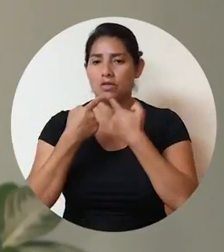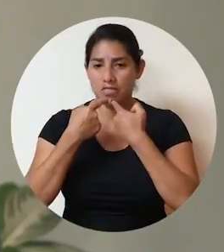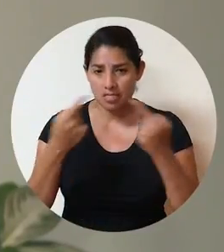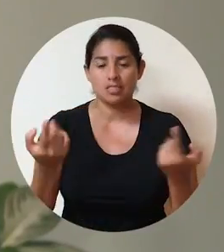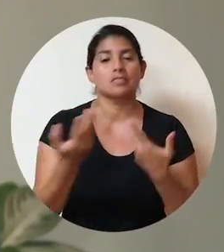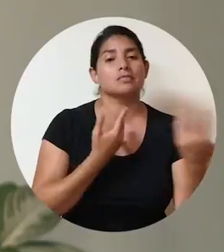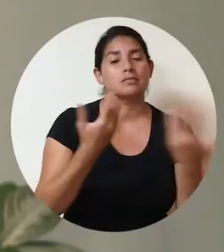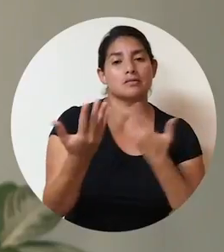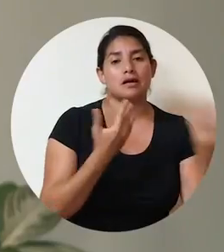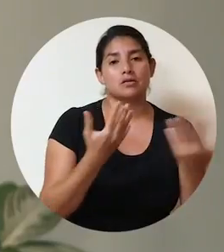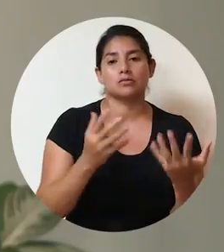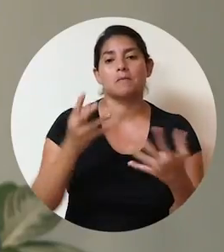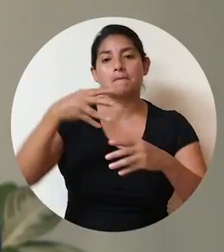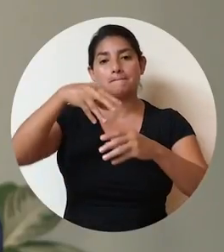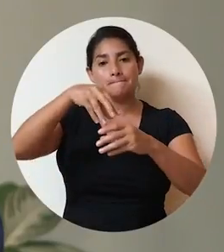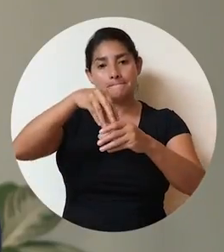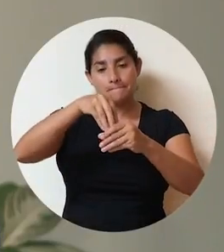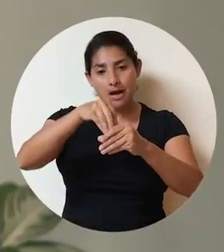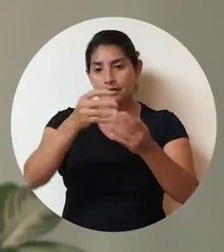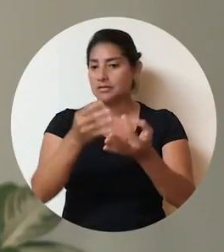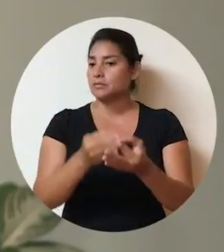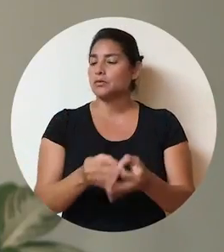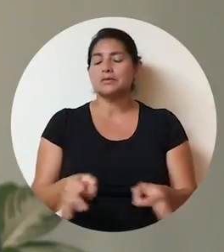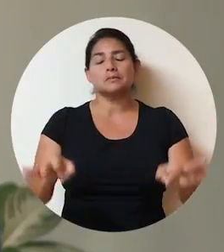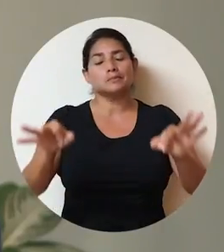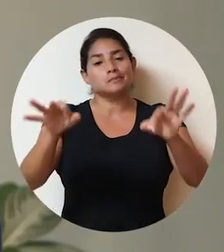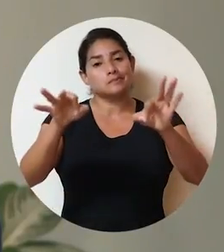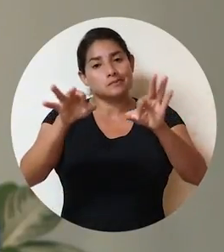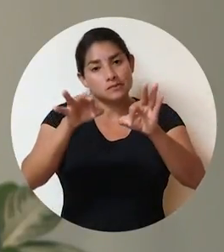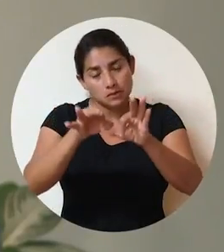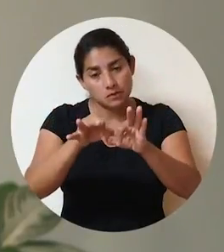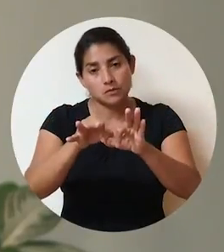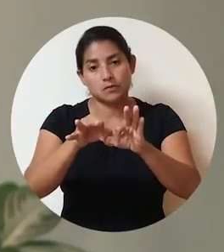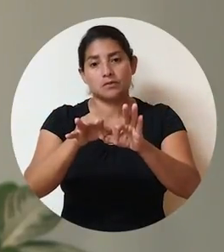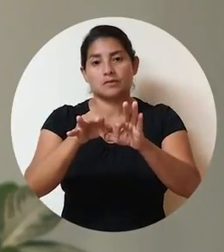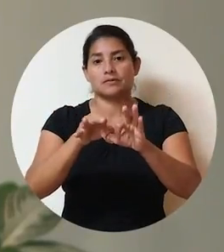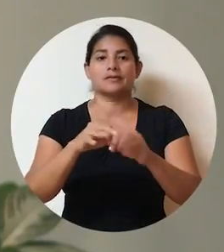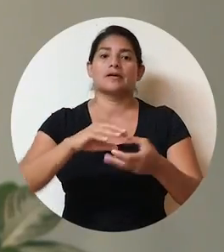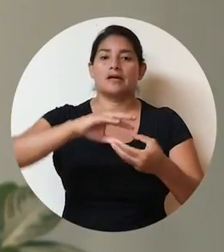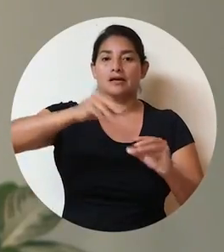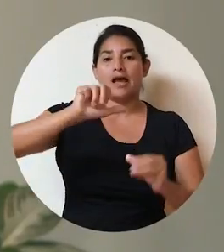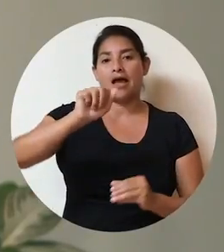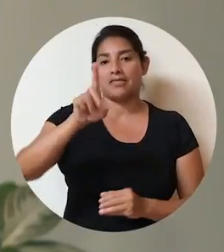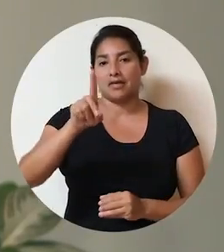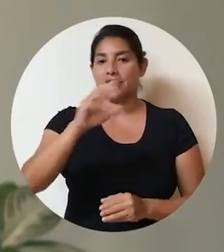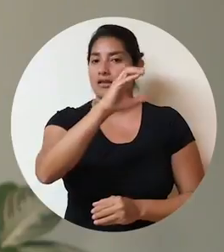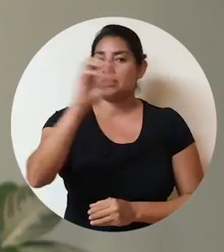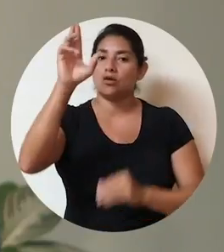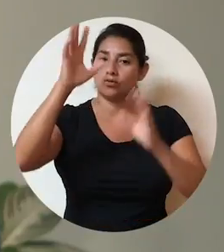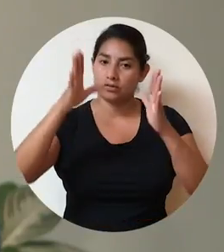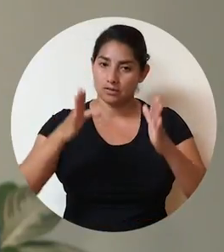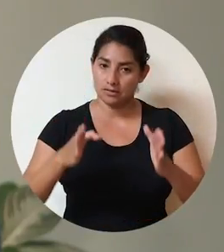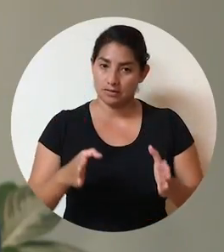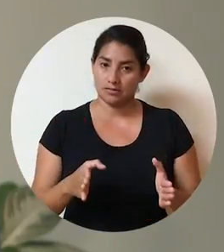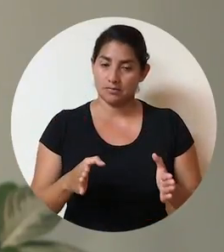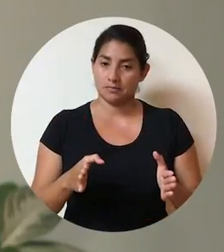espíritu de diálogo que es parte indisoluble del ADN